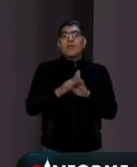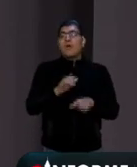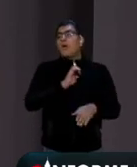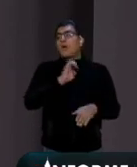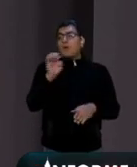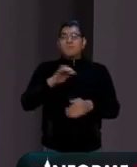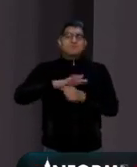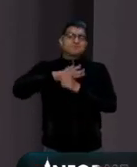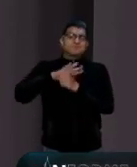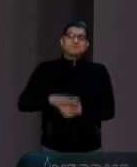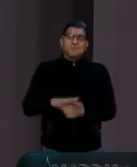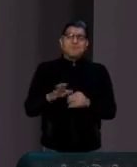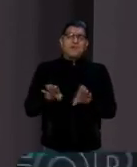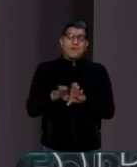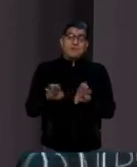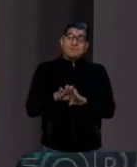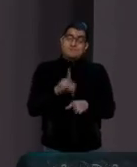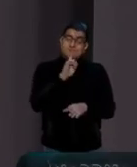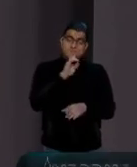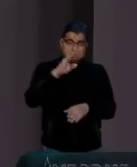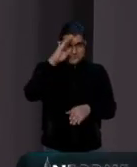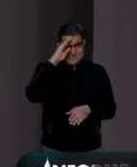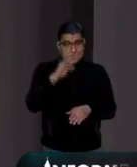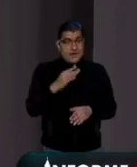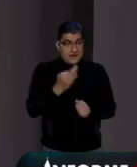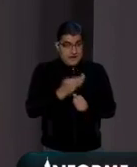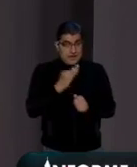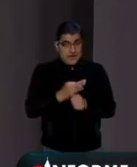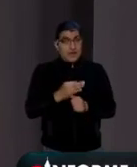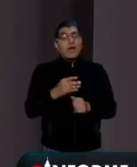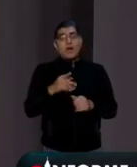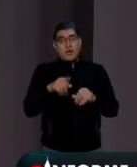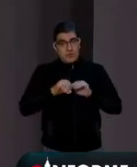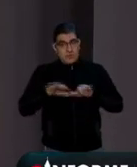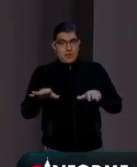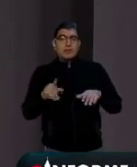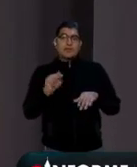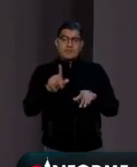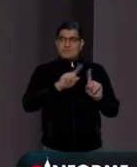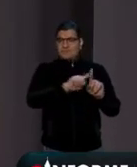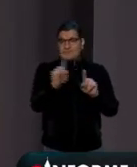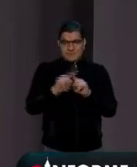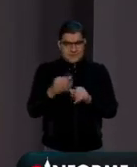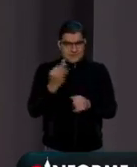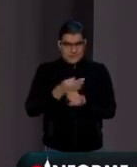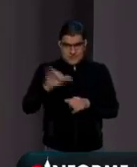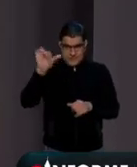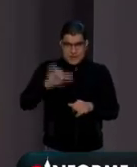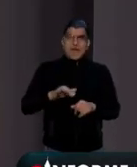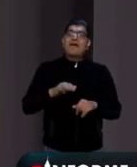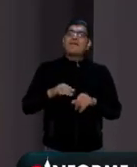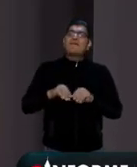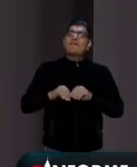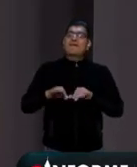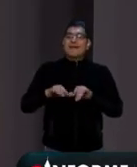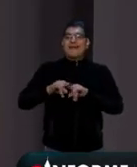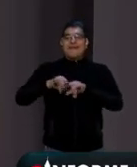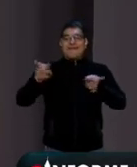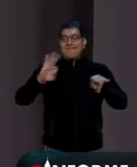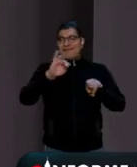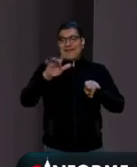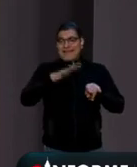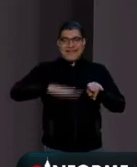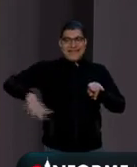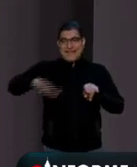Es tremendo. Pero hablando de los medios de comunicación, no te vayas, acompáñame, porque hoy en la Feria Internacional del Libro del